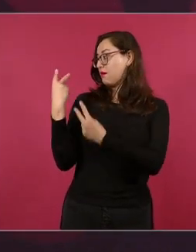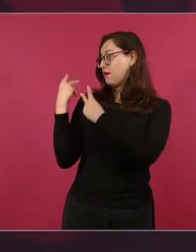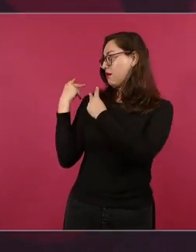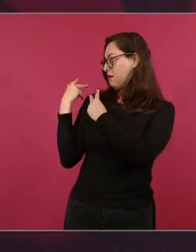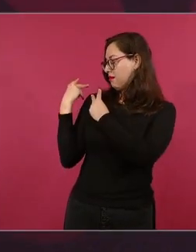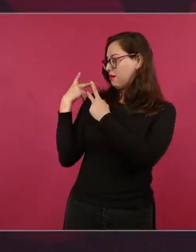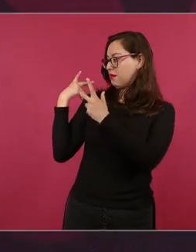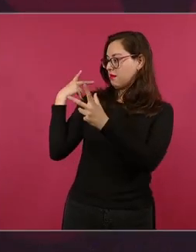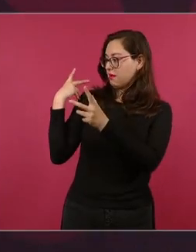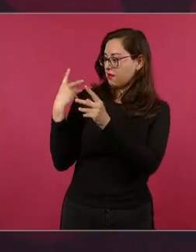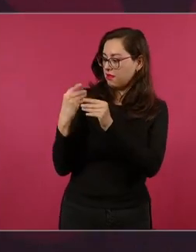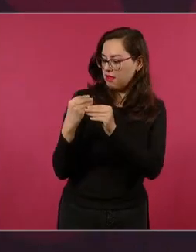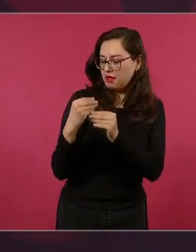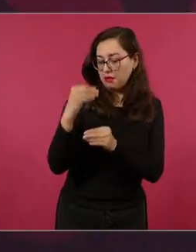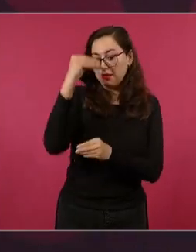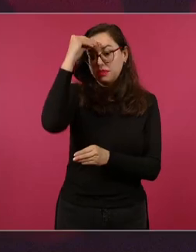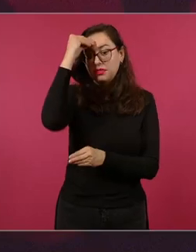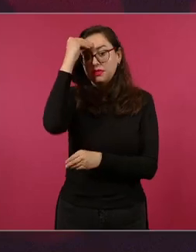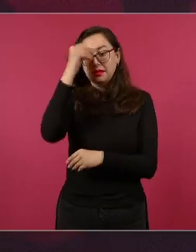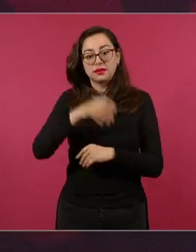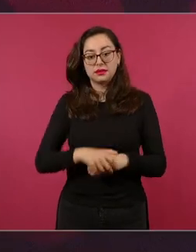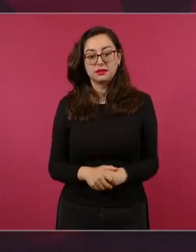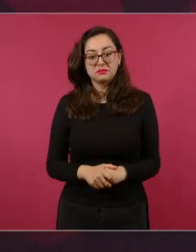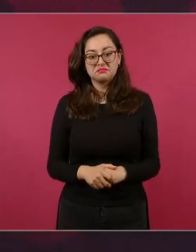qué es eso del civismo quítalo